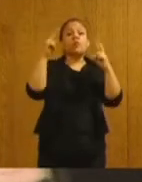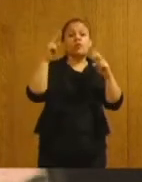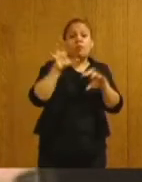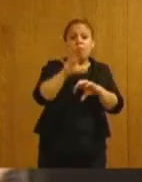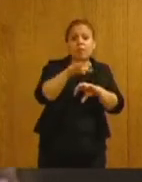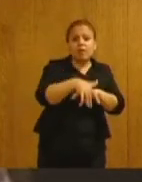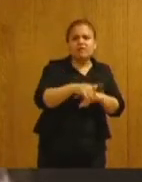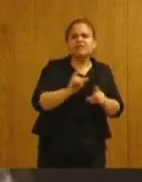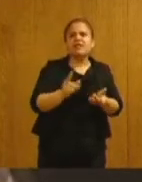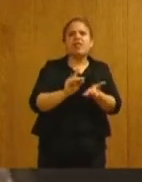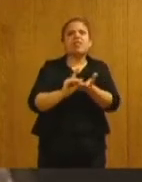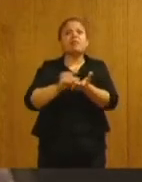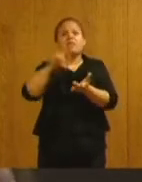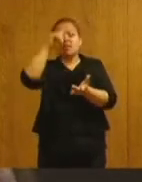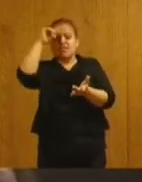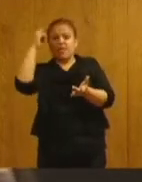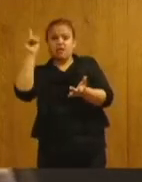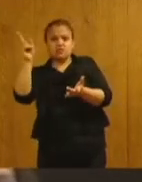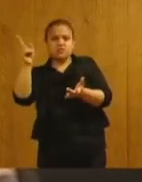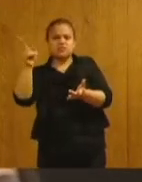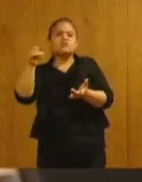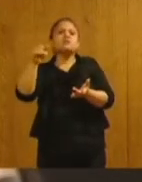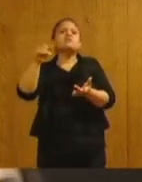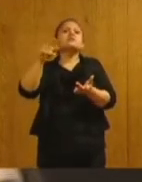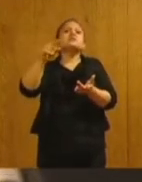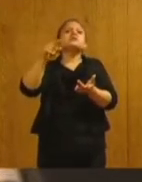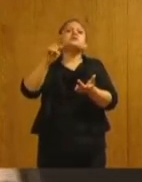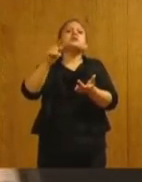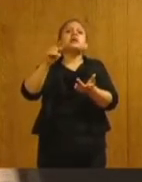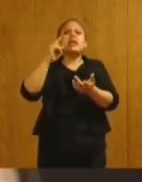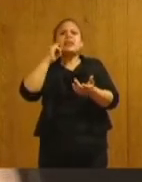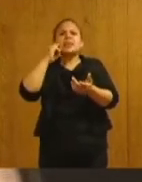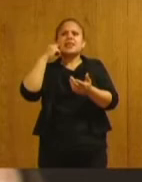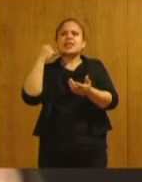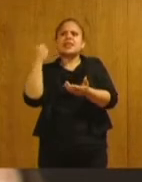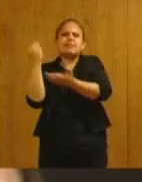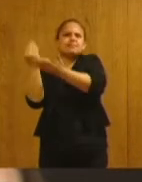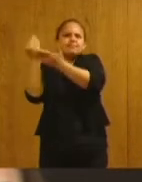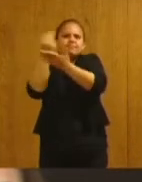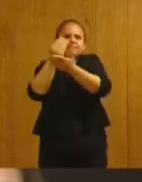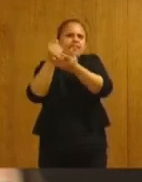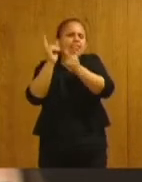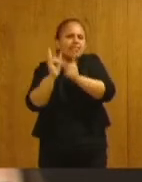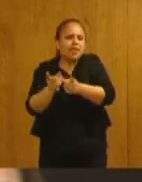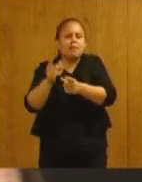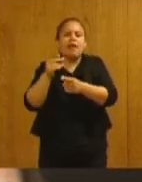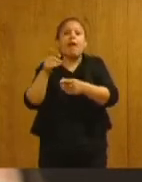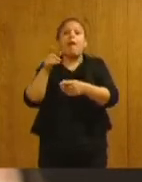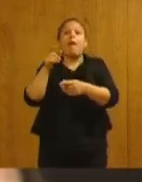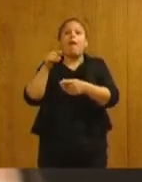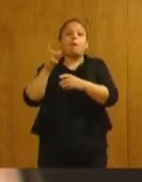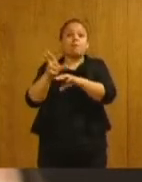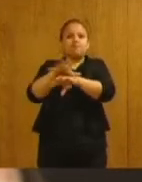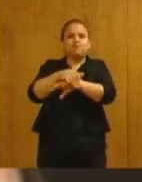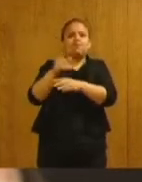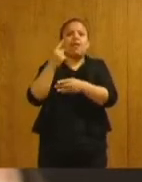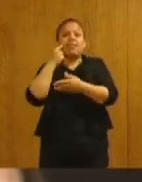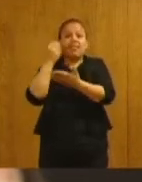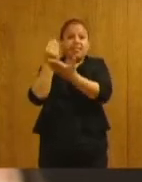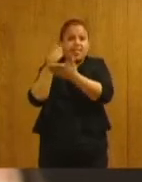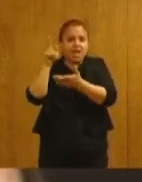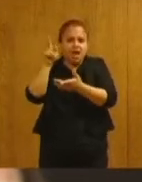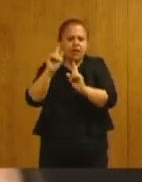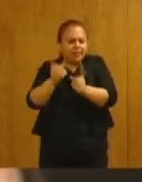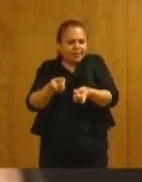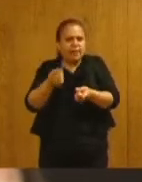por nuestros diputados nacionales y por el intendente de la localidad, supervisó personalmente esa reapertura ocurrida,